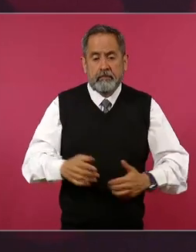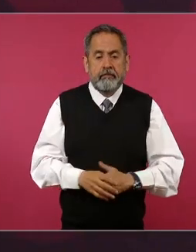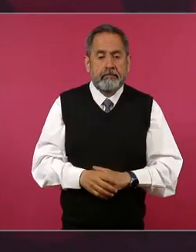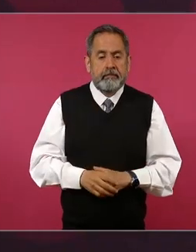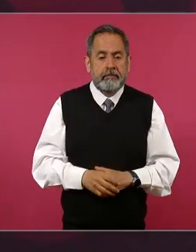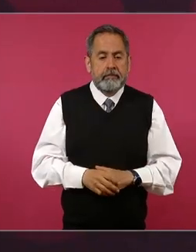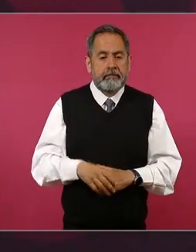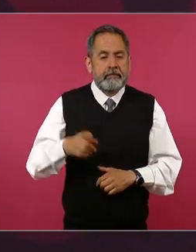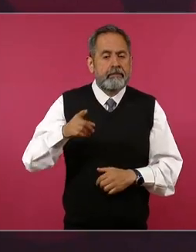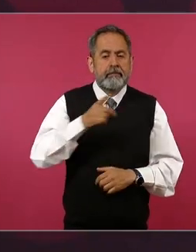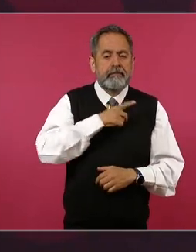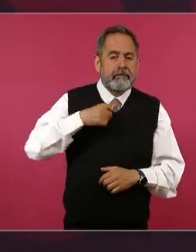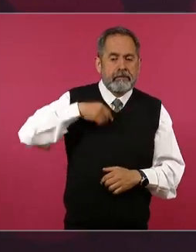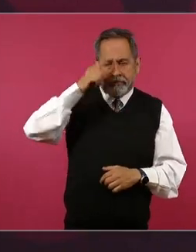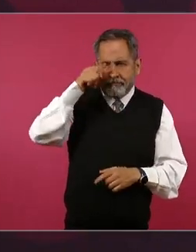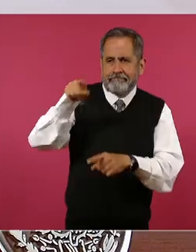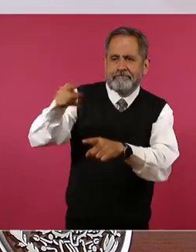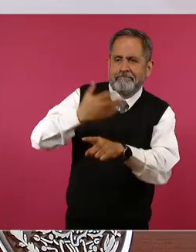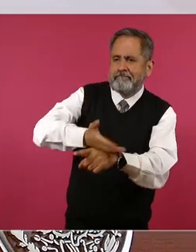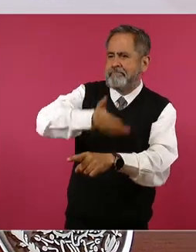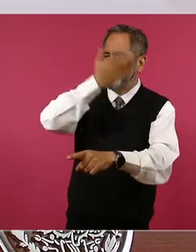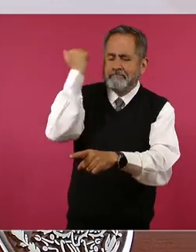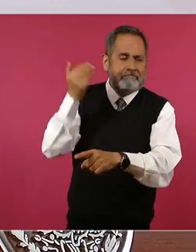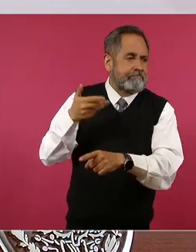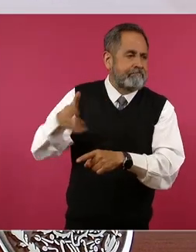que no se piense que el pueblo no sabe.